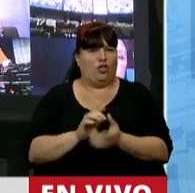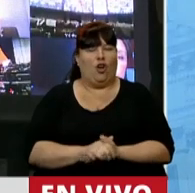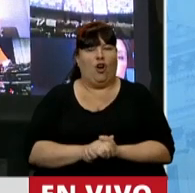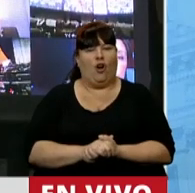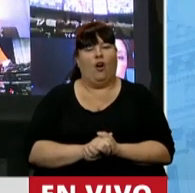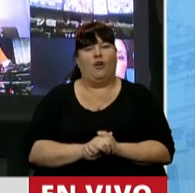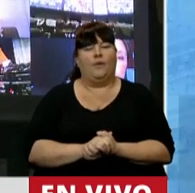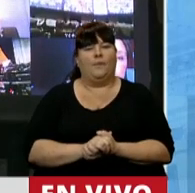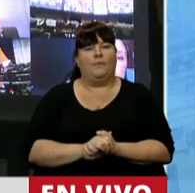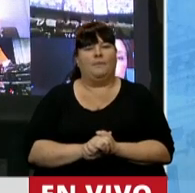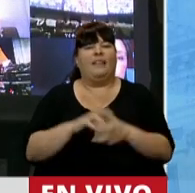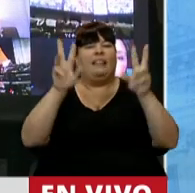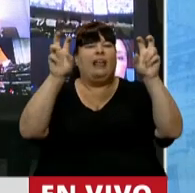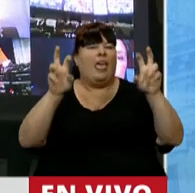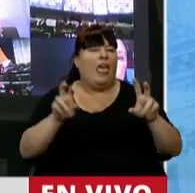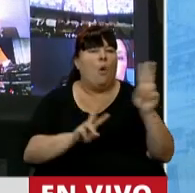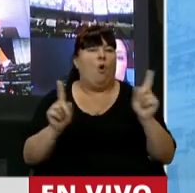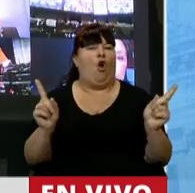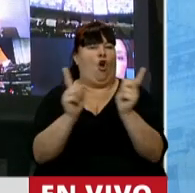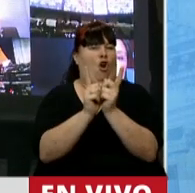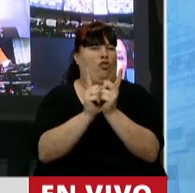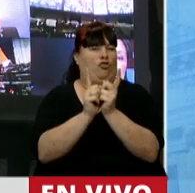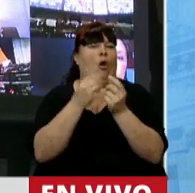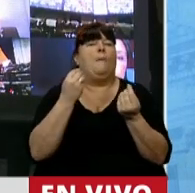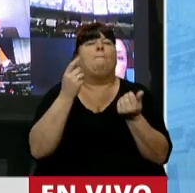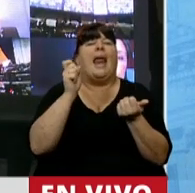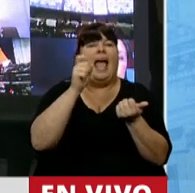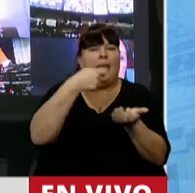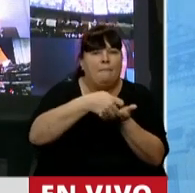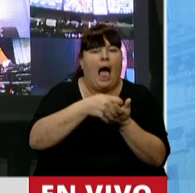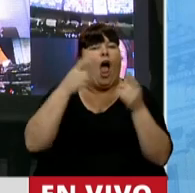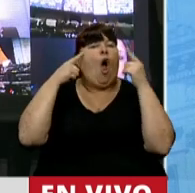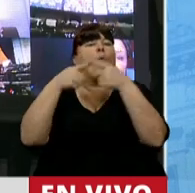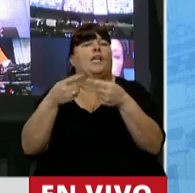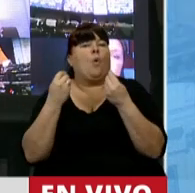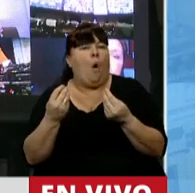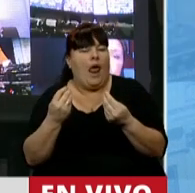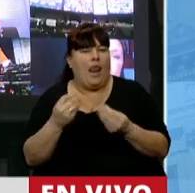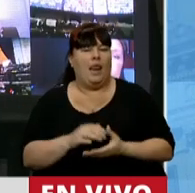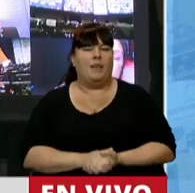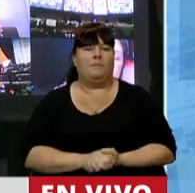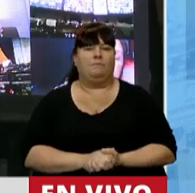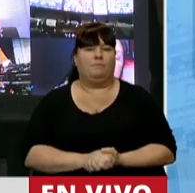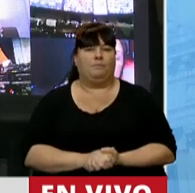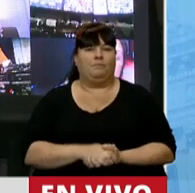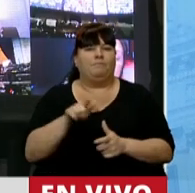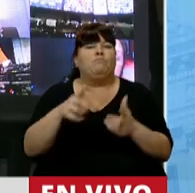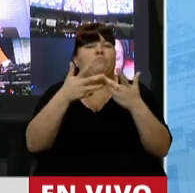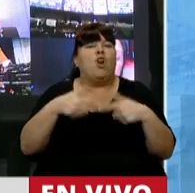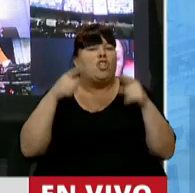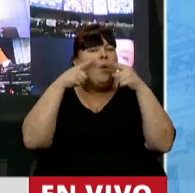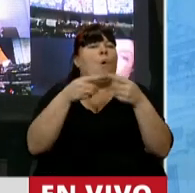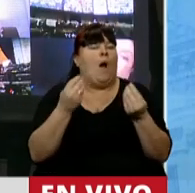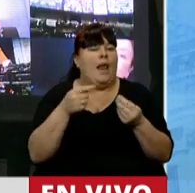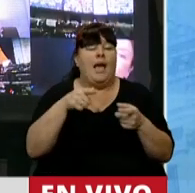un par de títulos los alcances y el objetivo que tiene este proyecto.